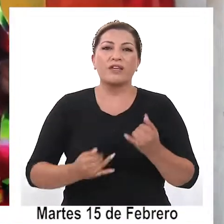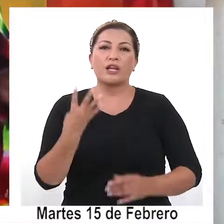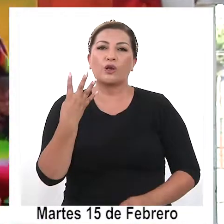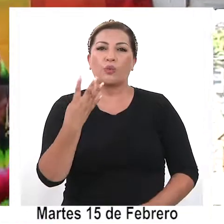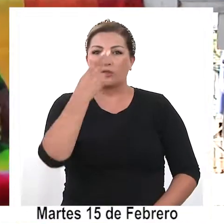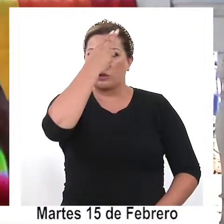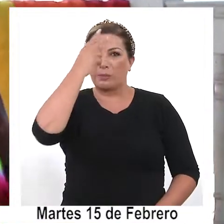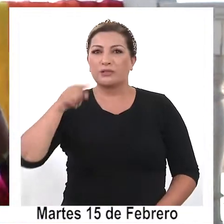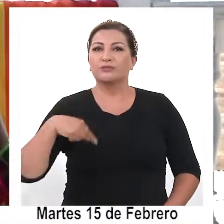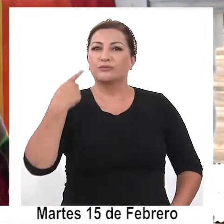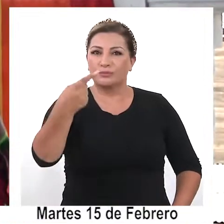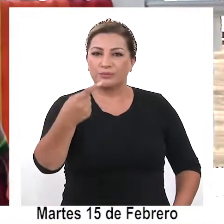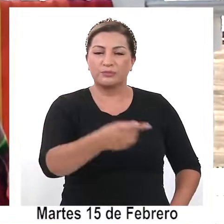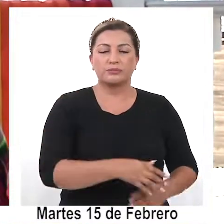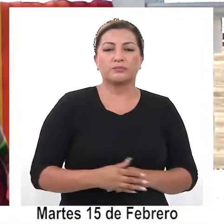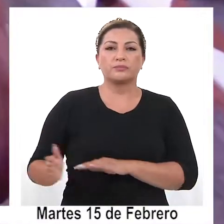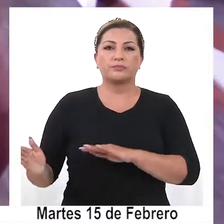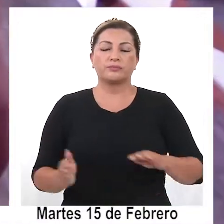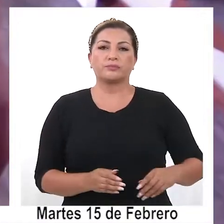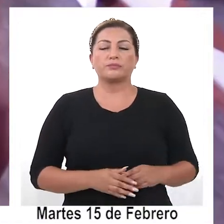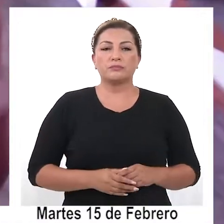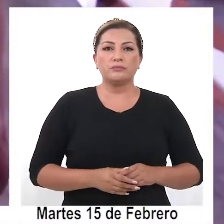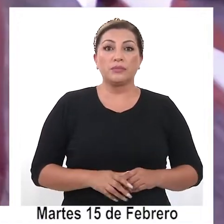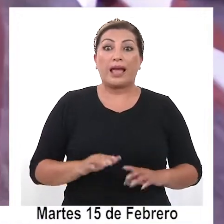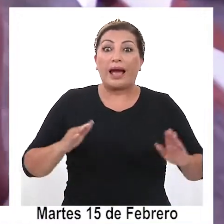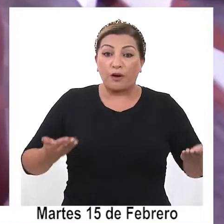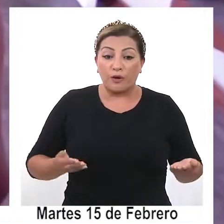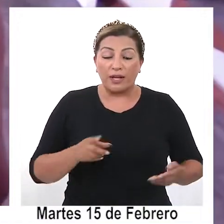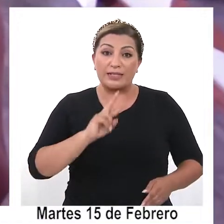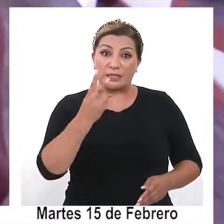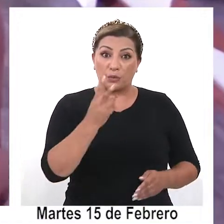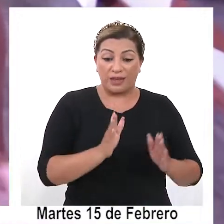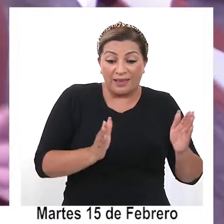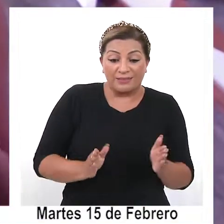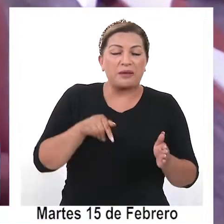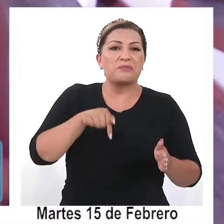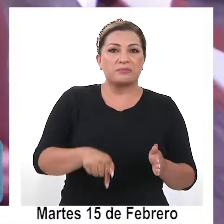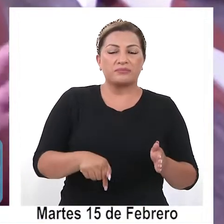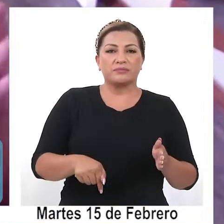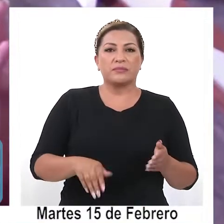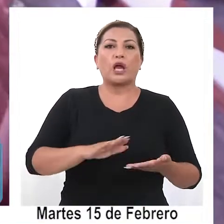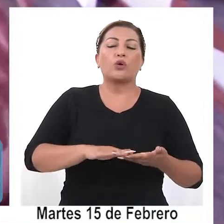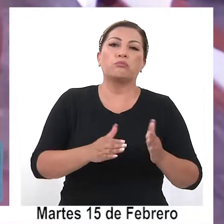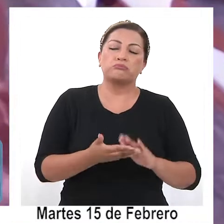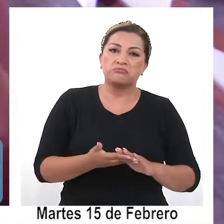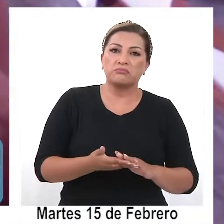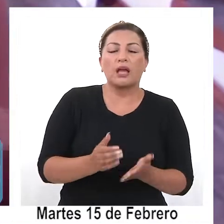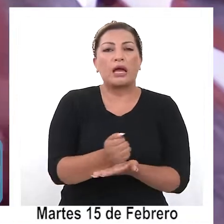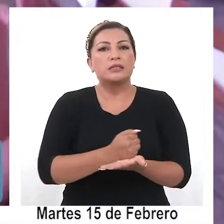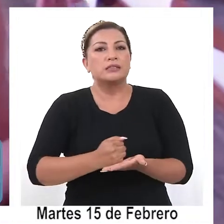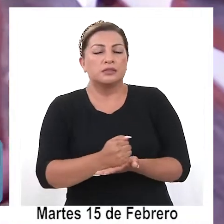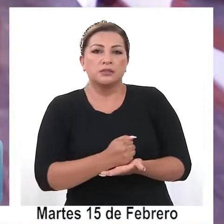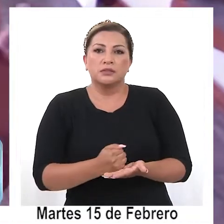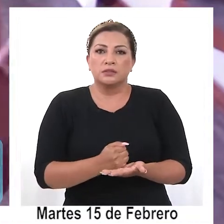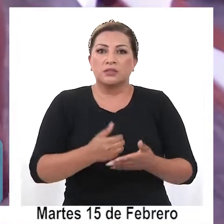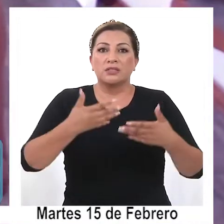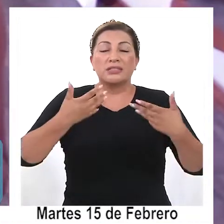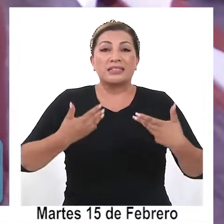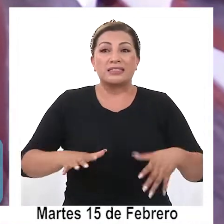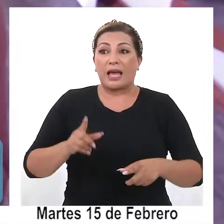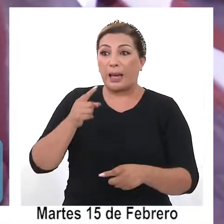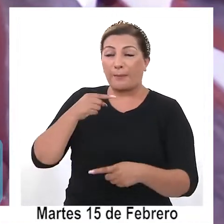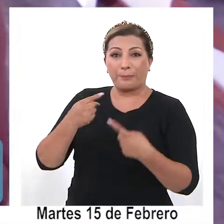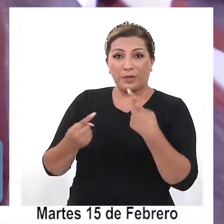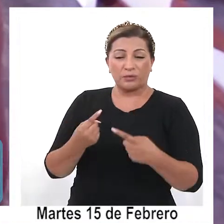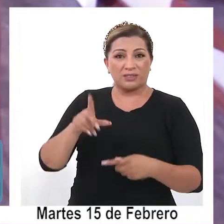próximo. En esta etapa que viene ahora, lo que se va a realizar es que a estas comunidades, asociaciones, quienes ya están catastrados,